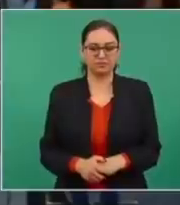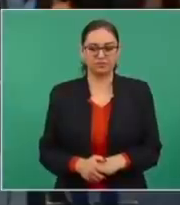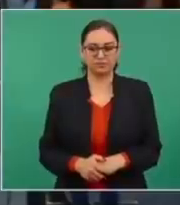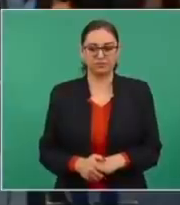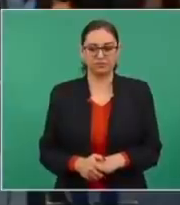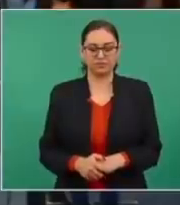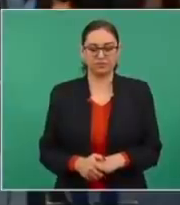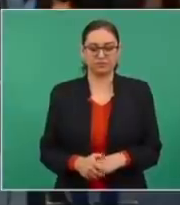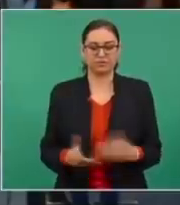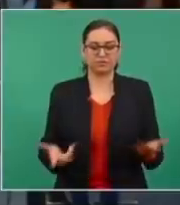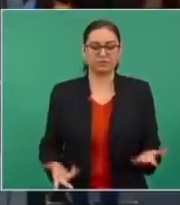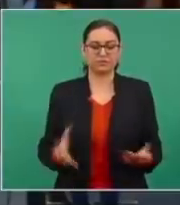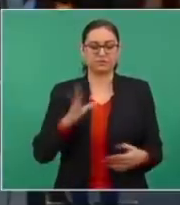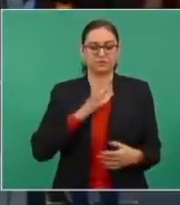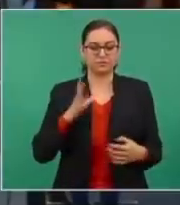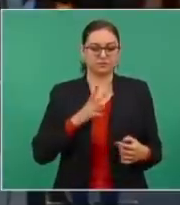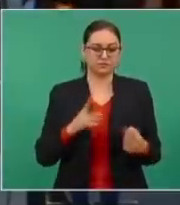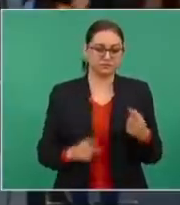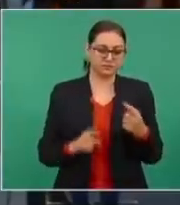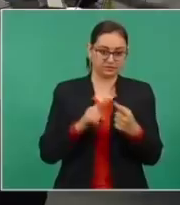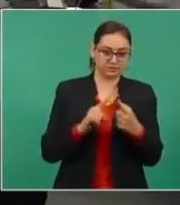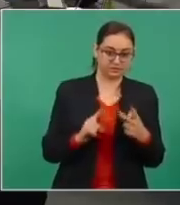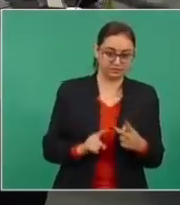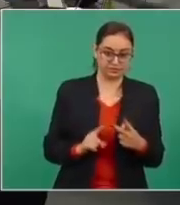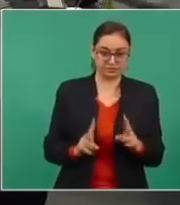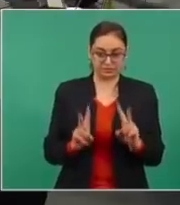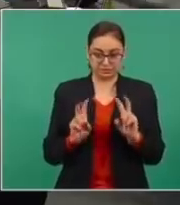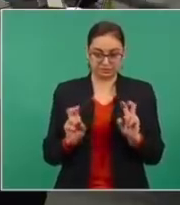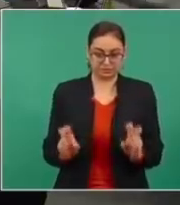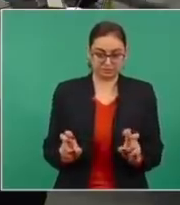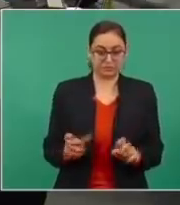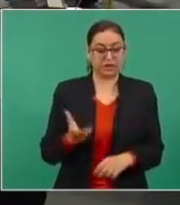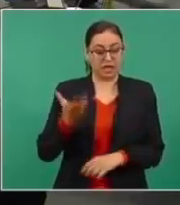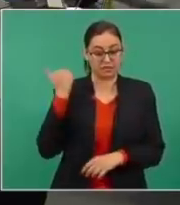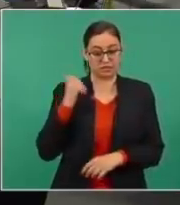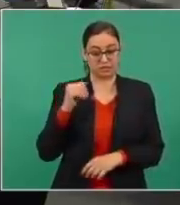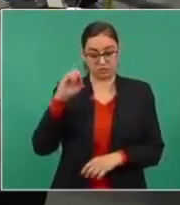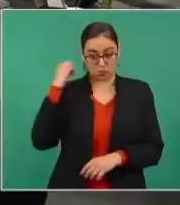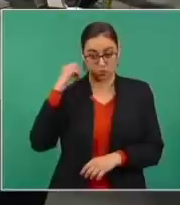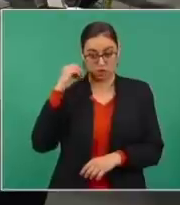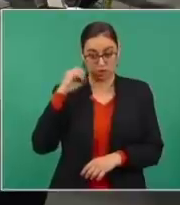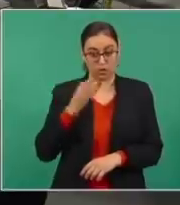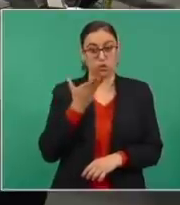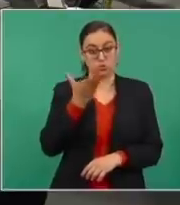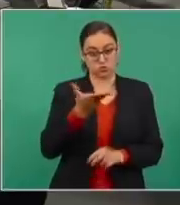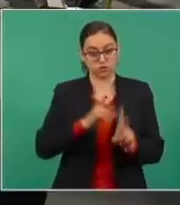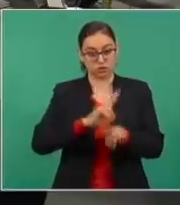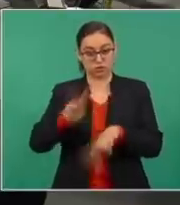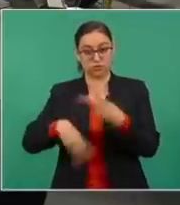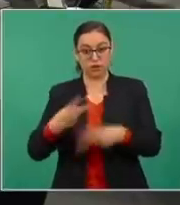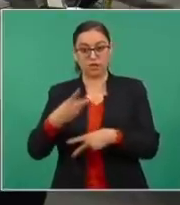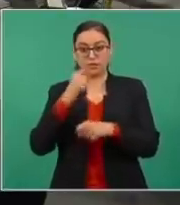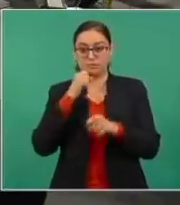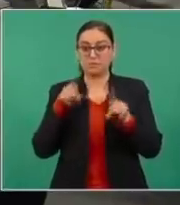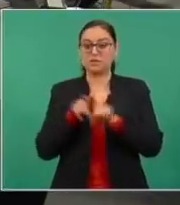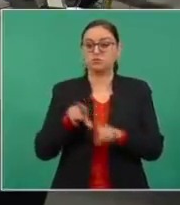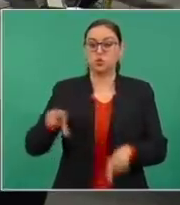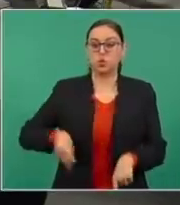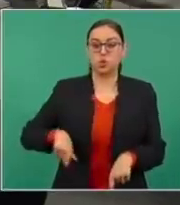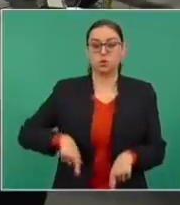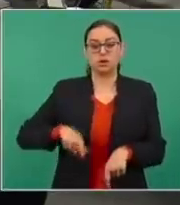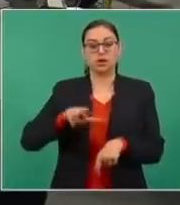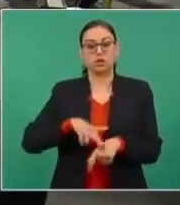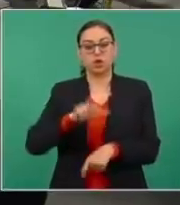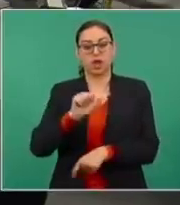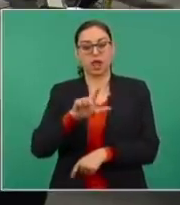Hay dos mensajes, presidente, porque usted estuvo en Oaxaca y el gobernador Alejandro Murat anunció